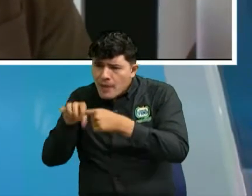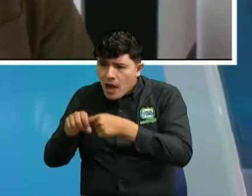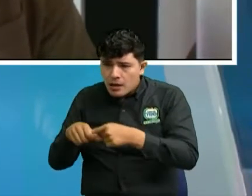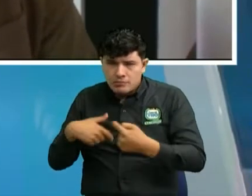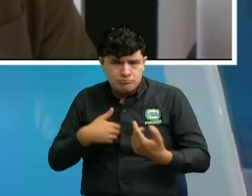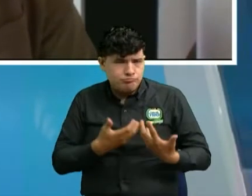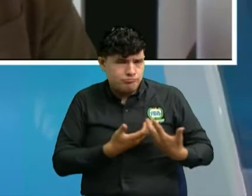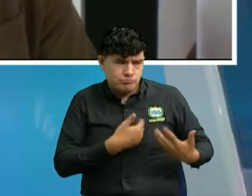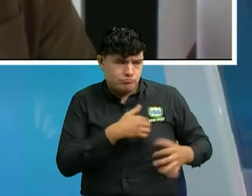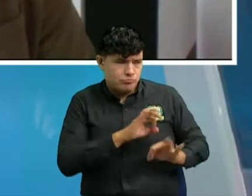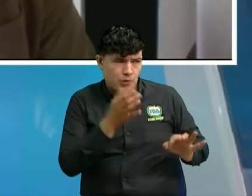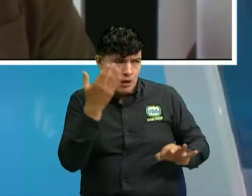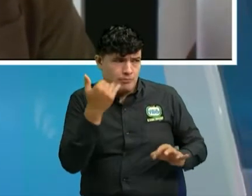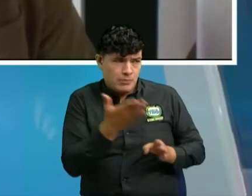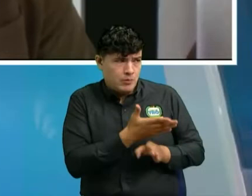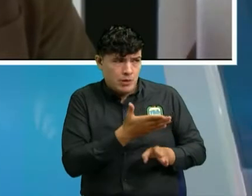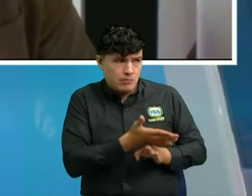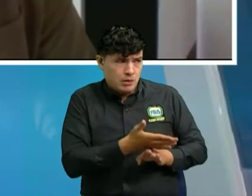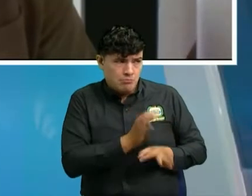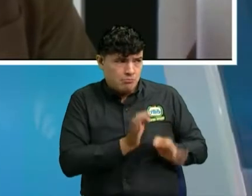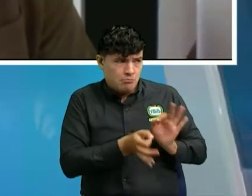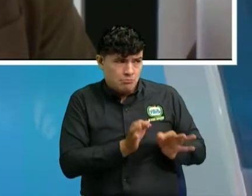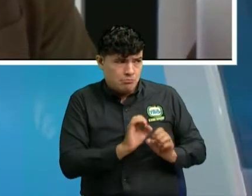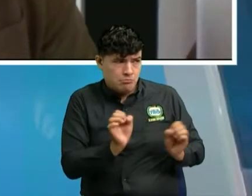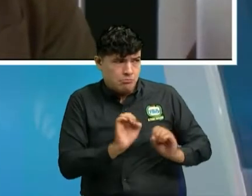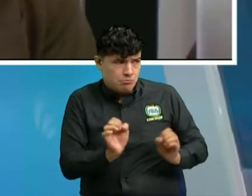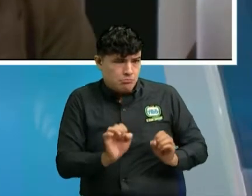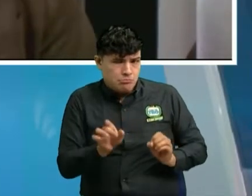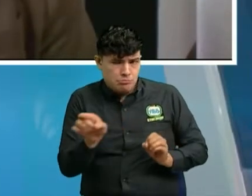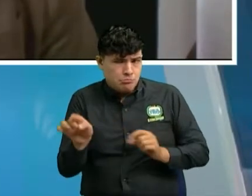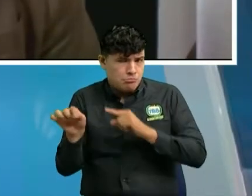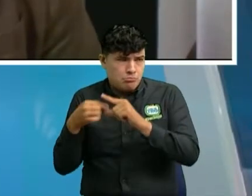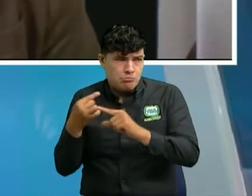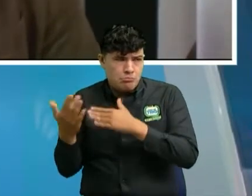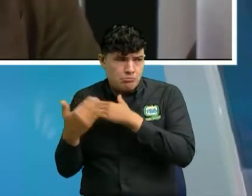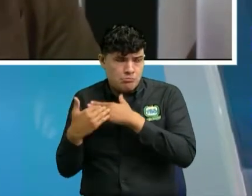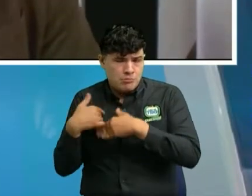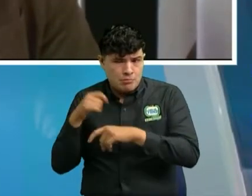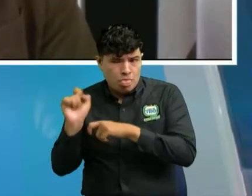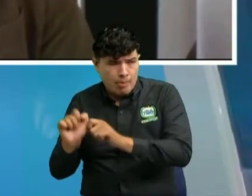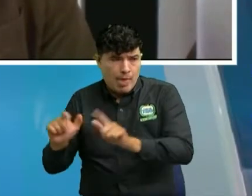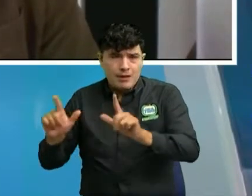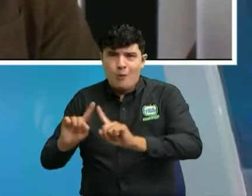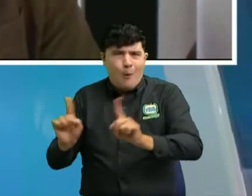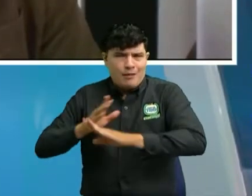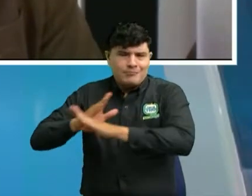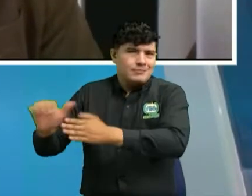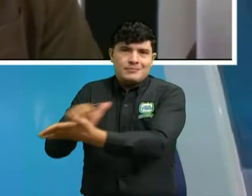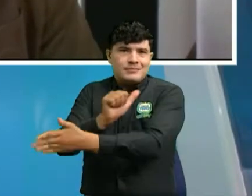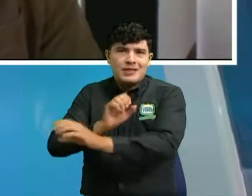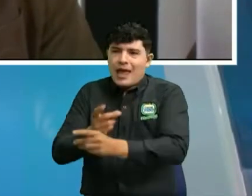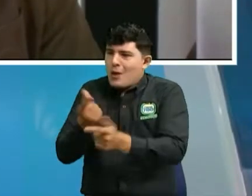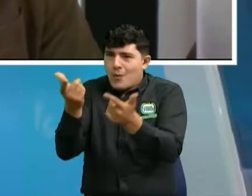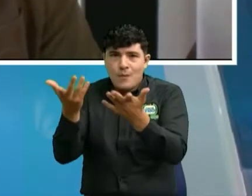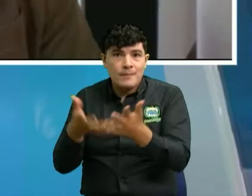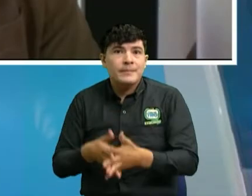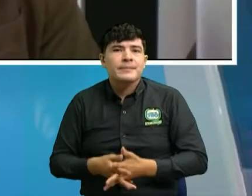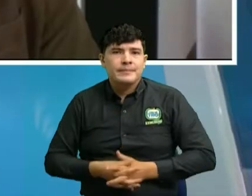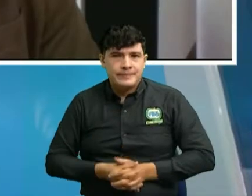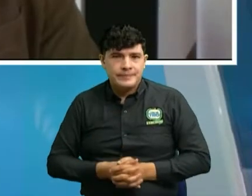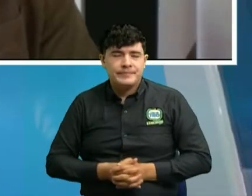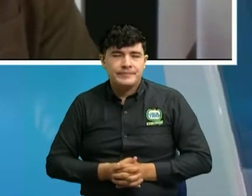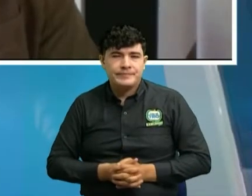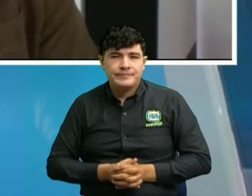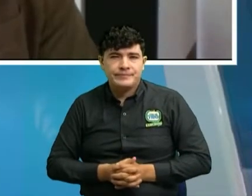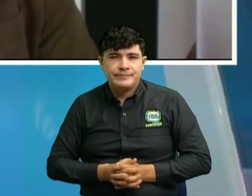son utilizados por estos delincuentes para obtener información privilegiada y en el caso digamos del señor